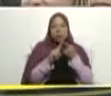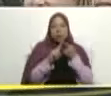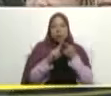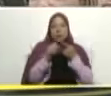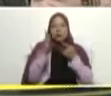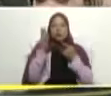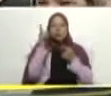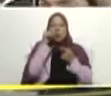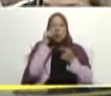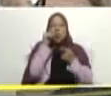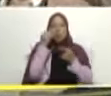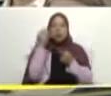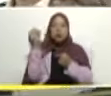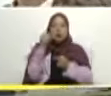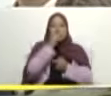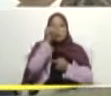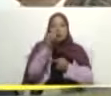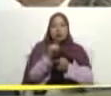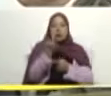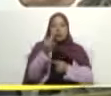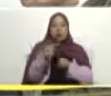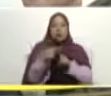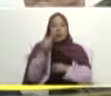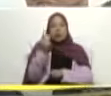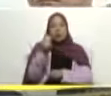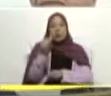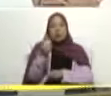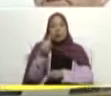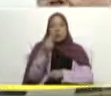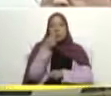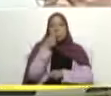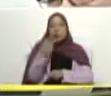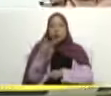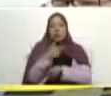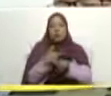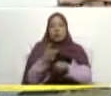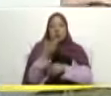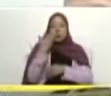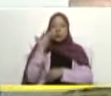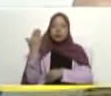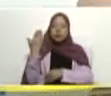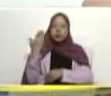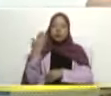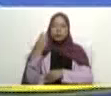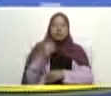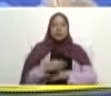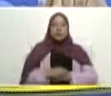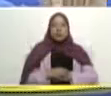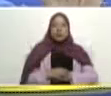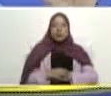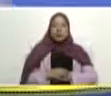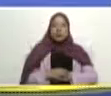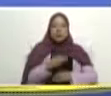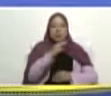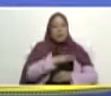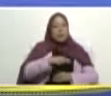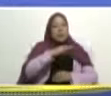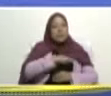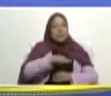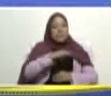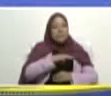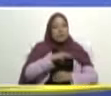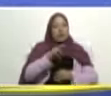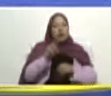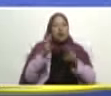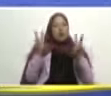padrino del Estado Zulia a que el 1x10 del buen gobierno las bricomiles y las grandes misiones de